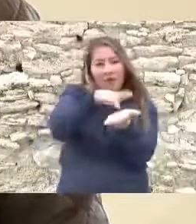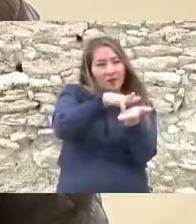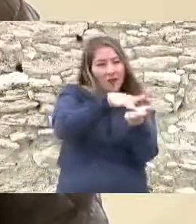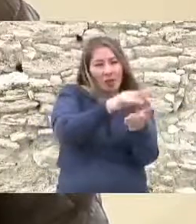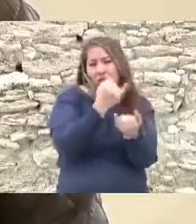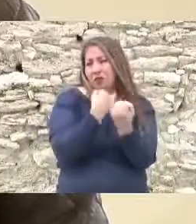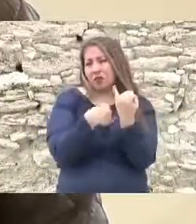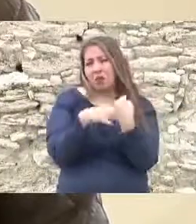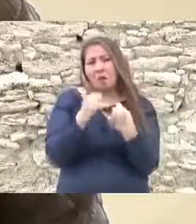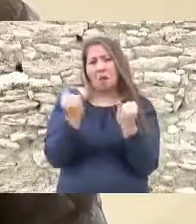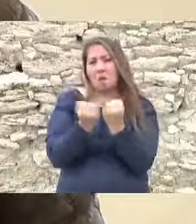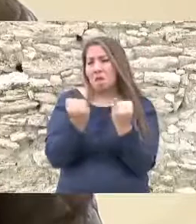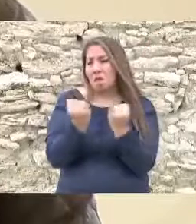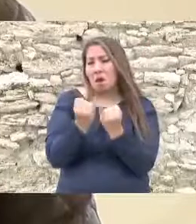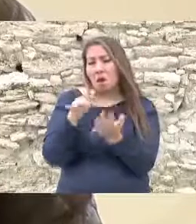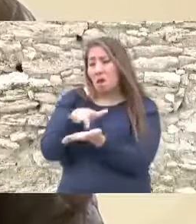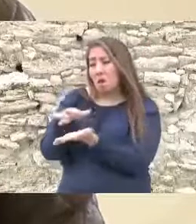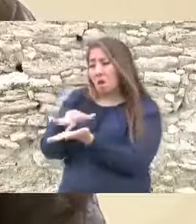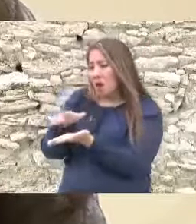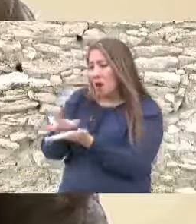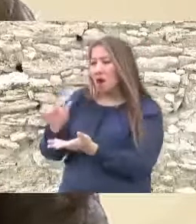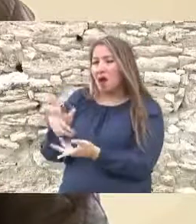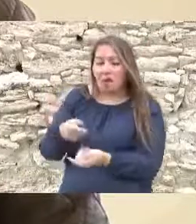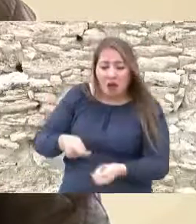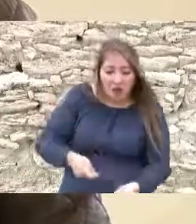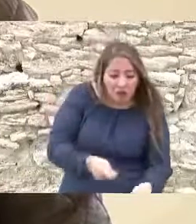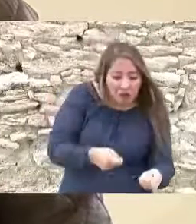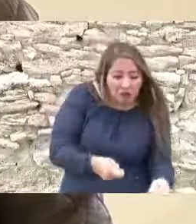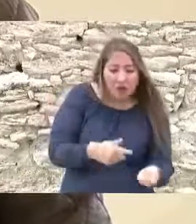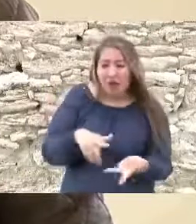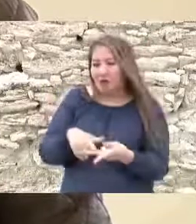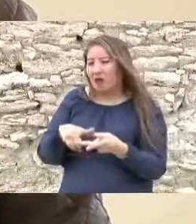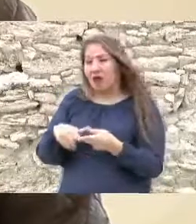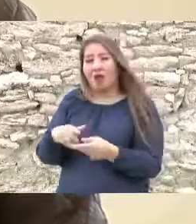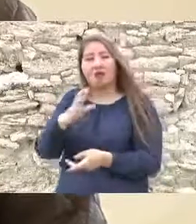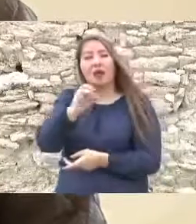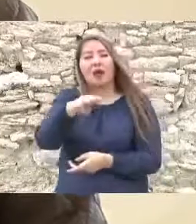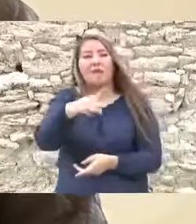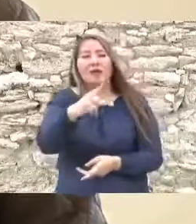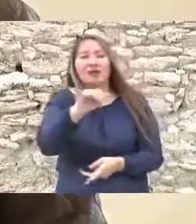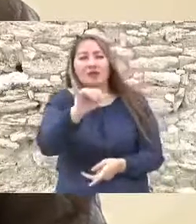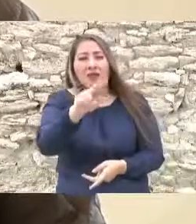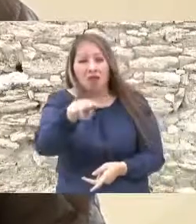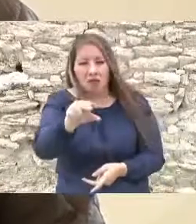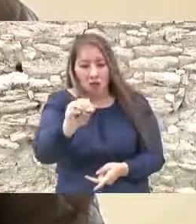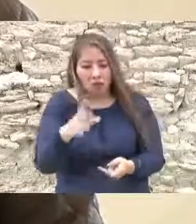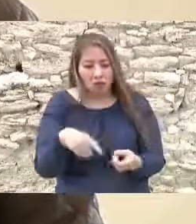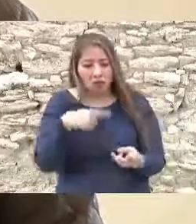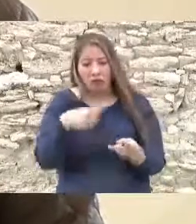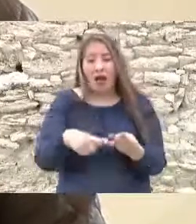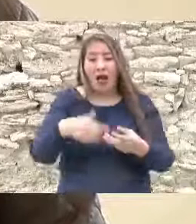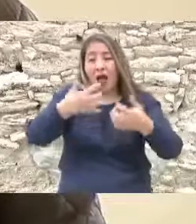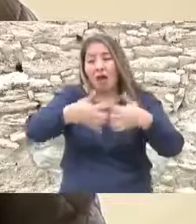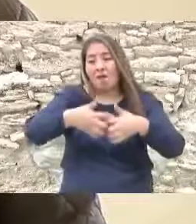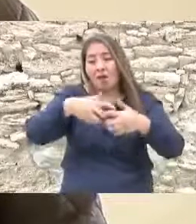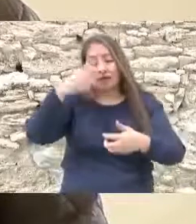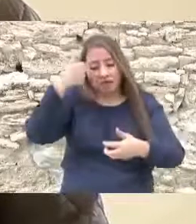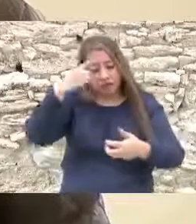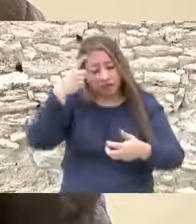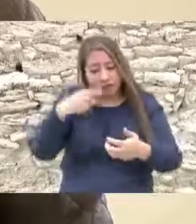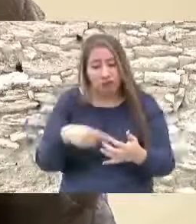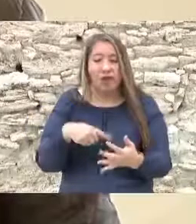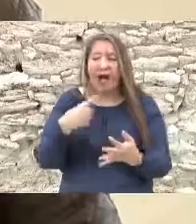podamos a los productores a los campesinos a empresarios